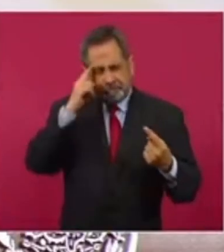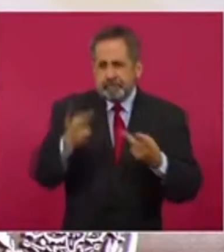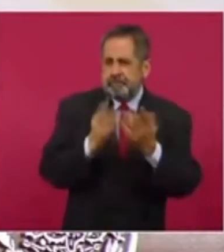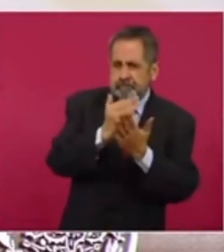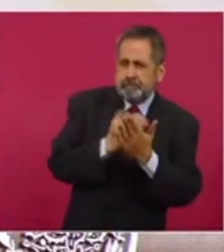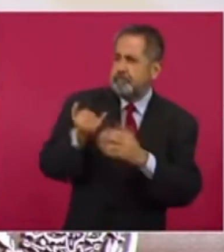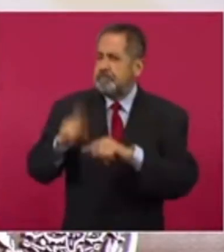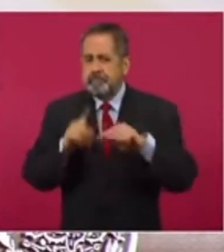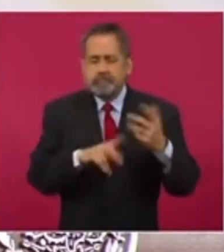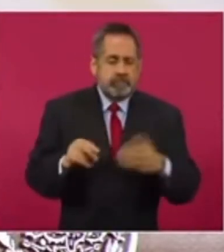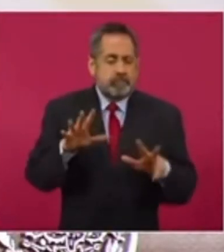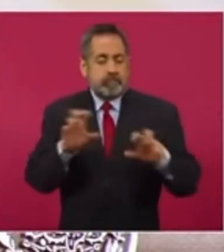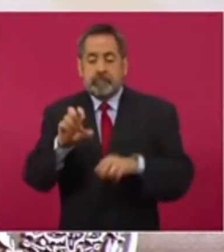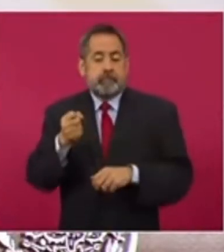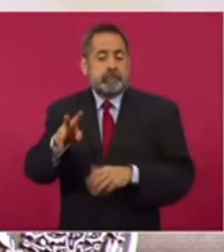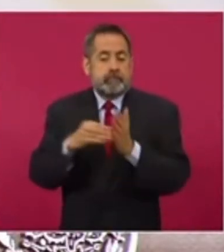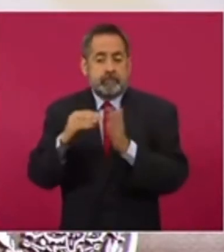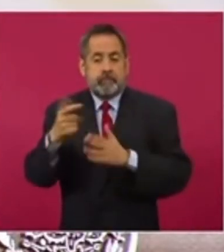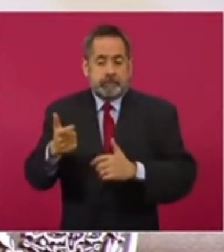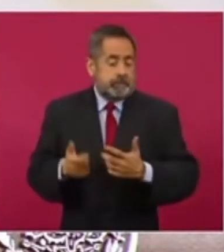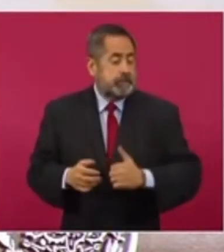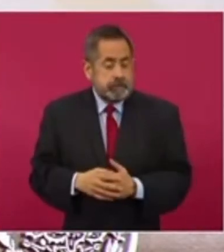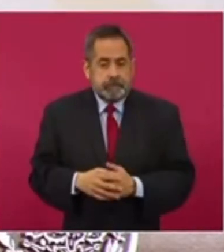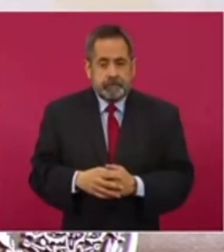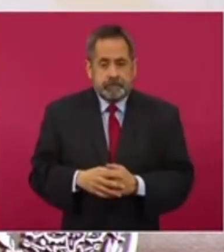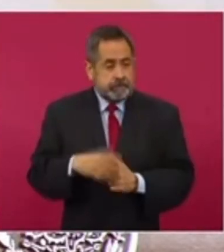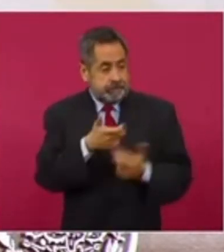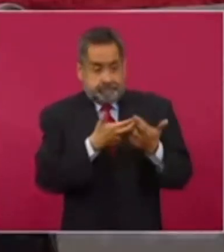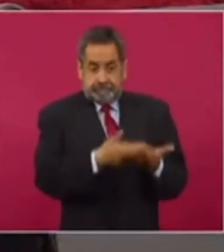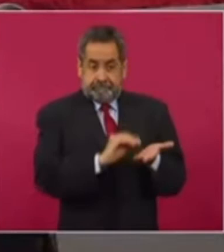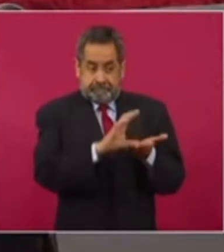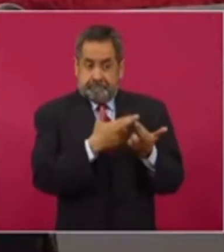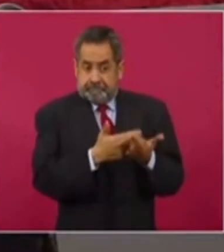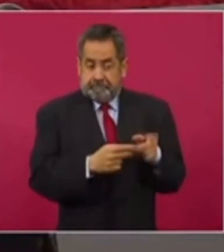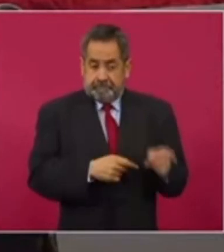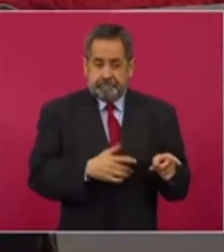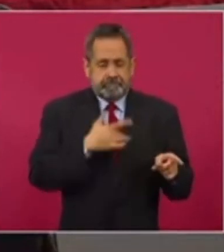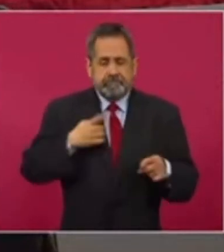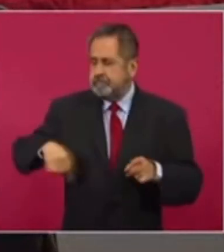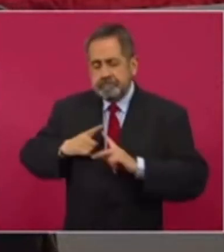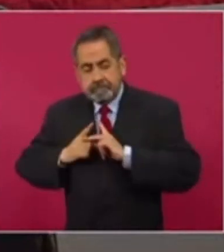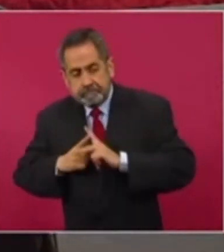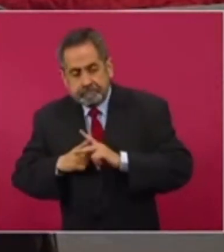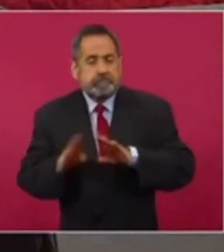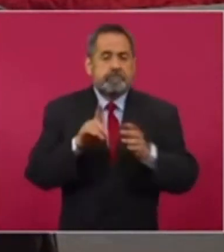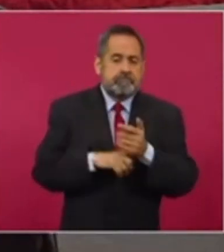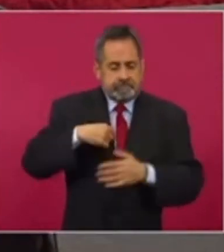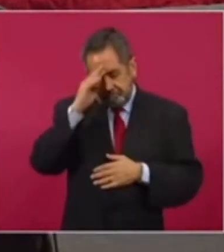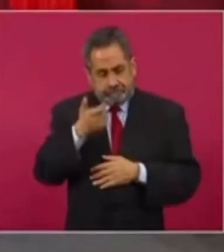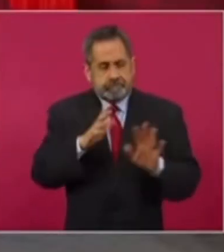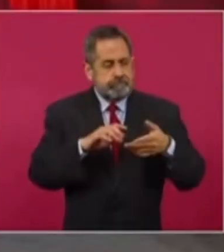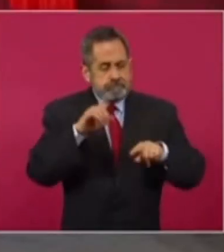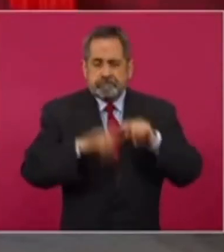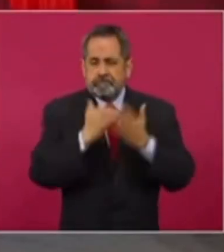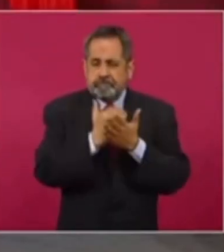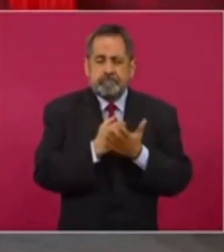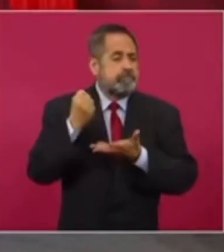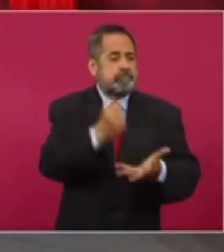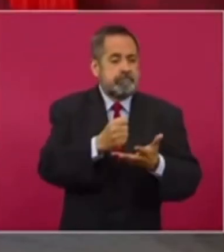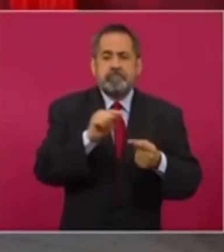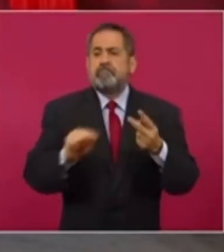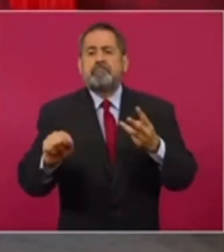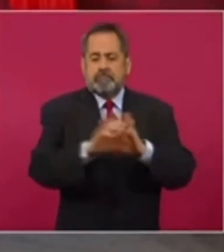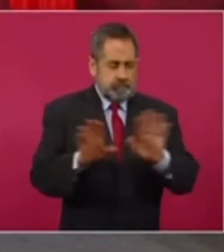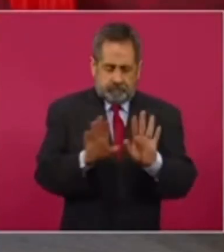revocación de mandato, por 869 millones de pesos. Ese saldo disponible es una estimación que hicimos nosotros y estamos descontando todo el presupuesto